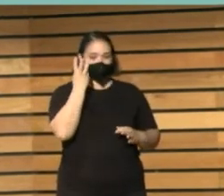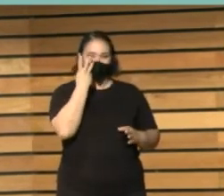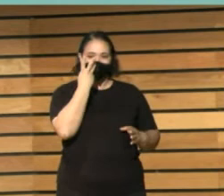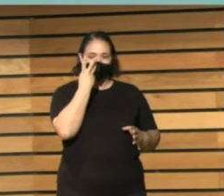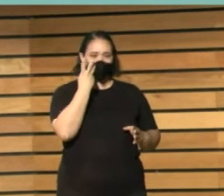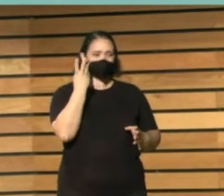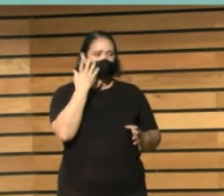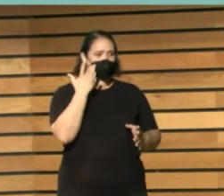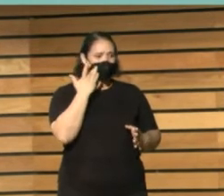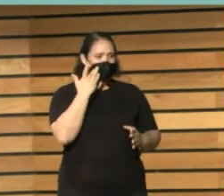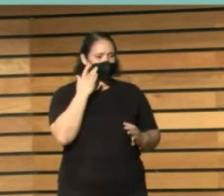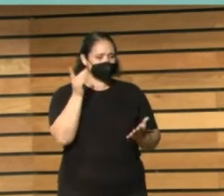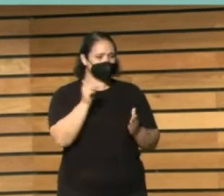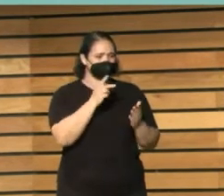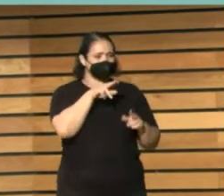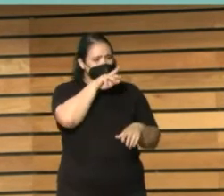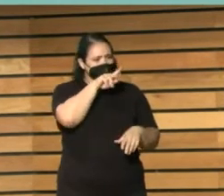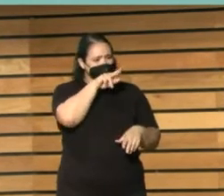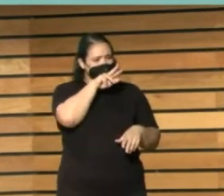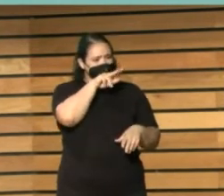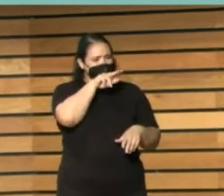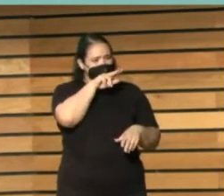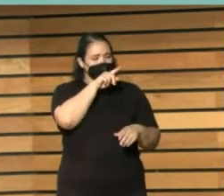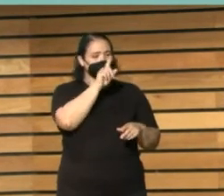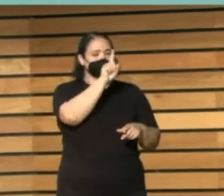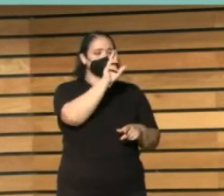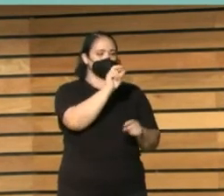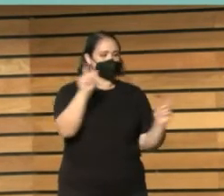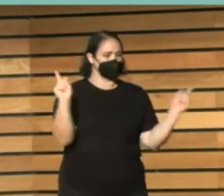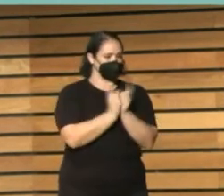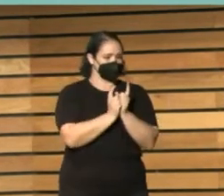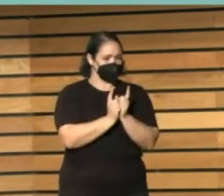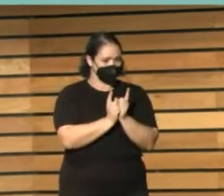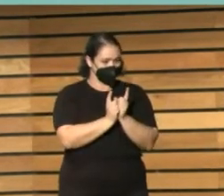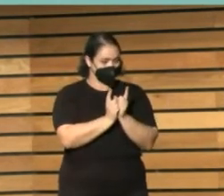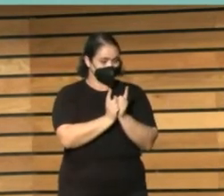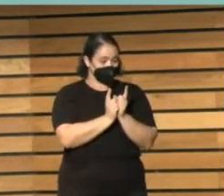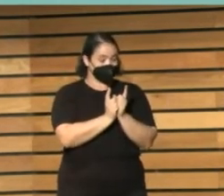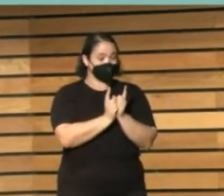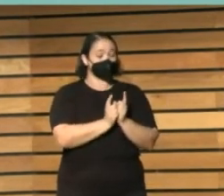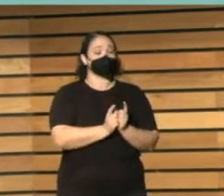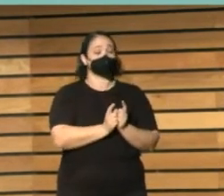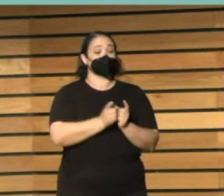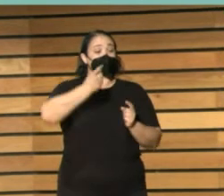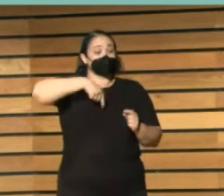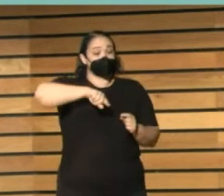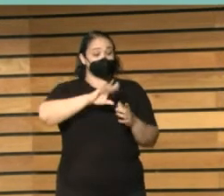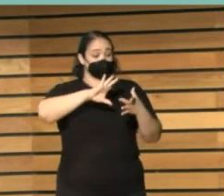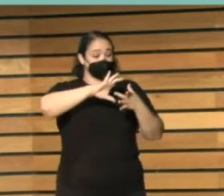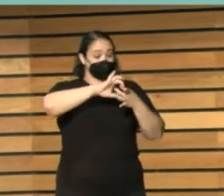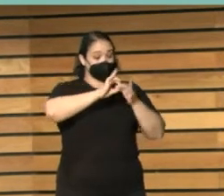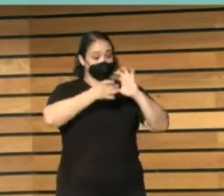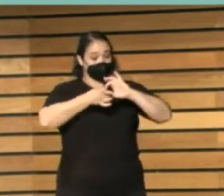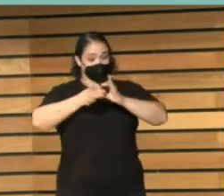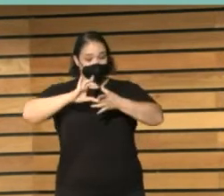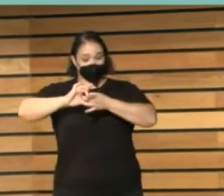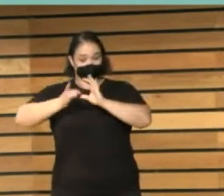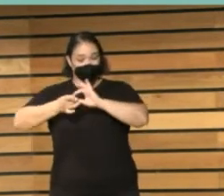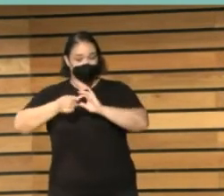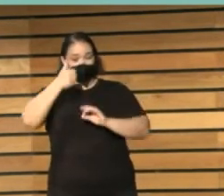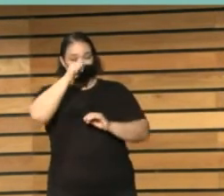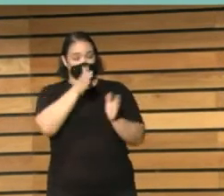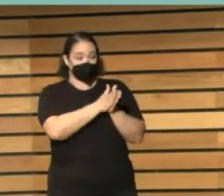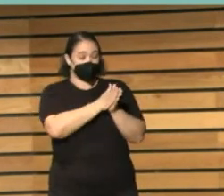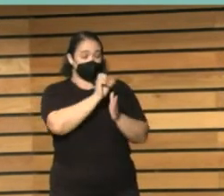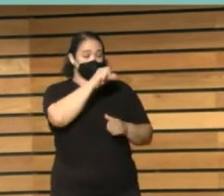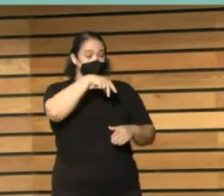hablando de lo que ella comentaba en 15 minutos y a lo mejor esto enlazando con lo que decía Antonio que somos